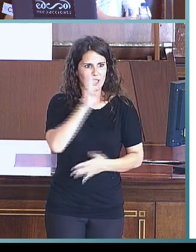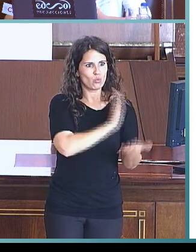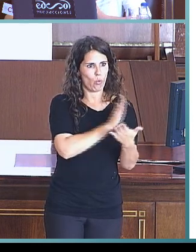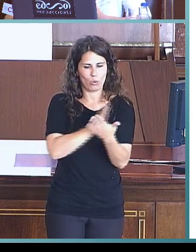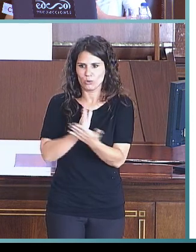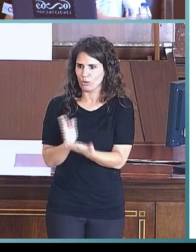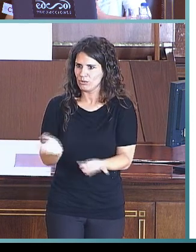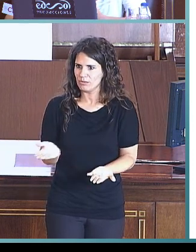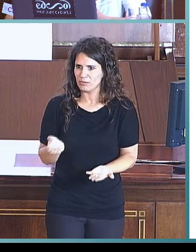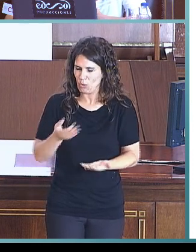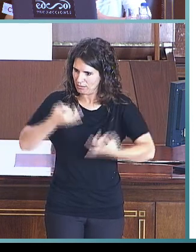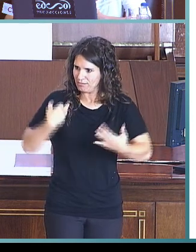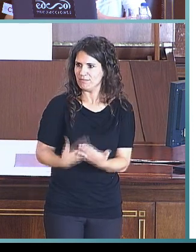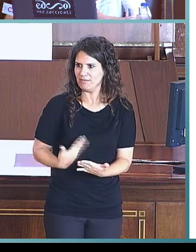además,